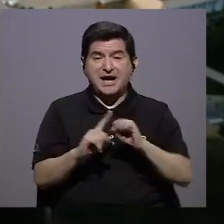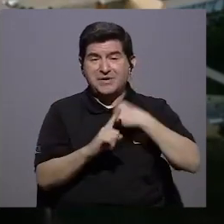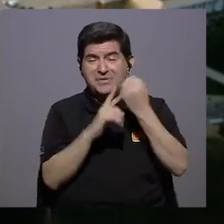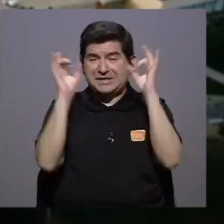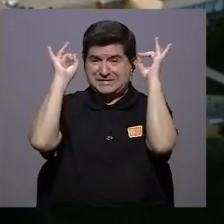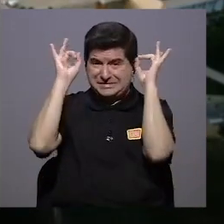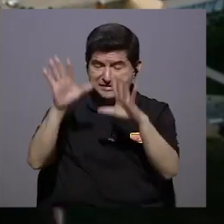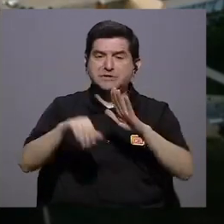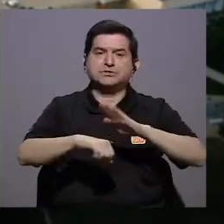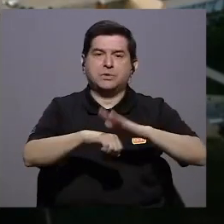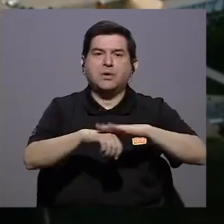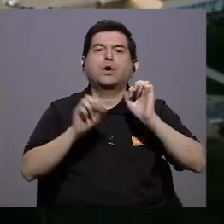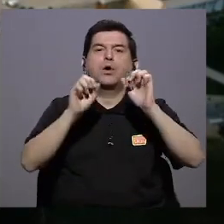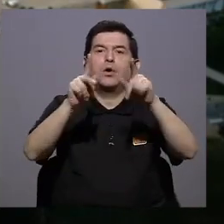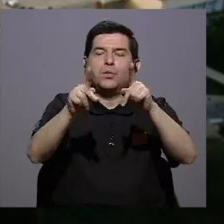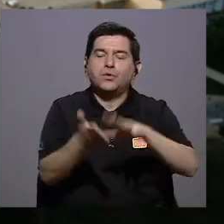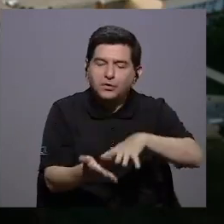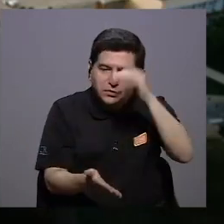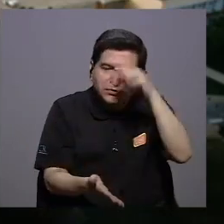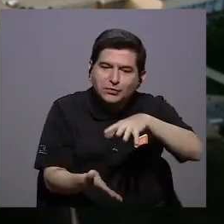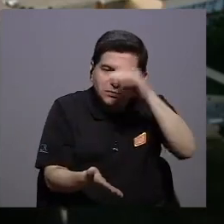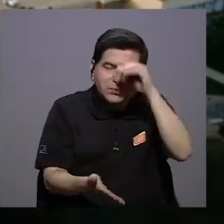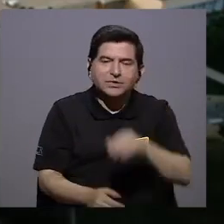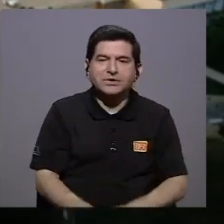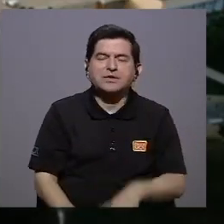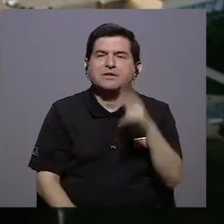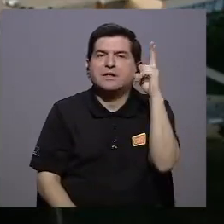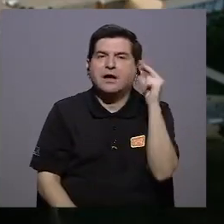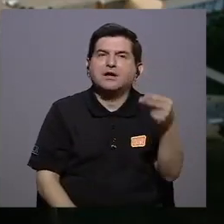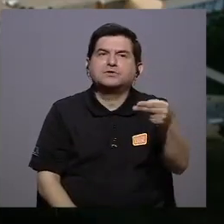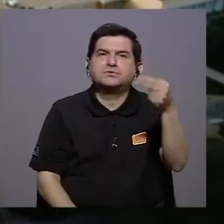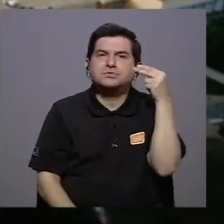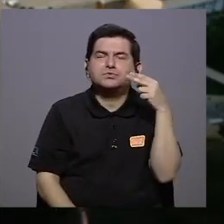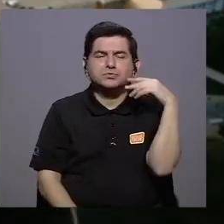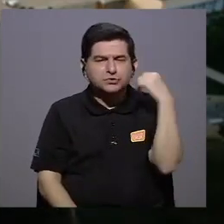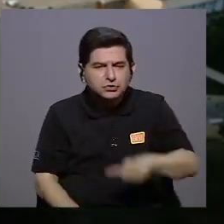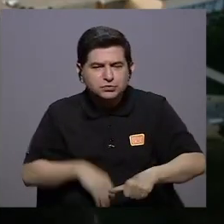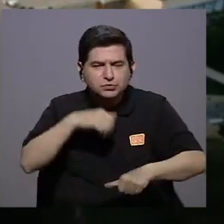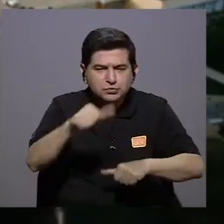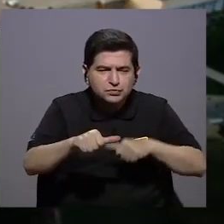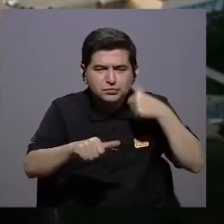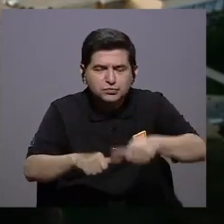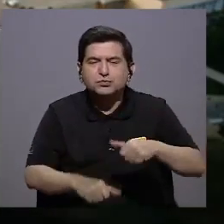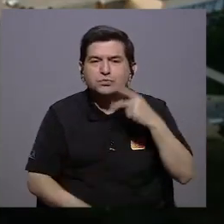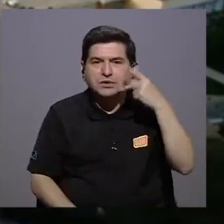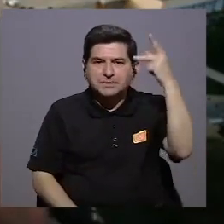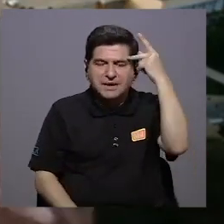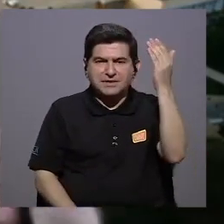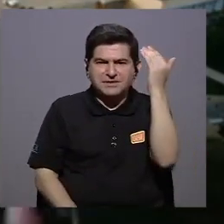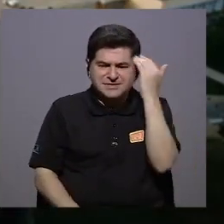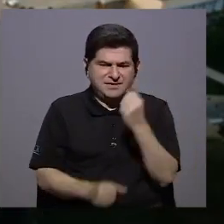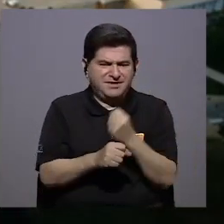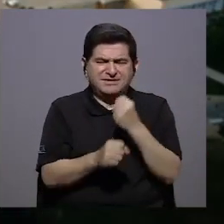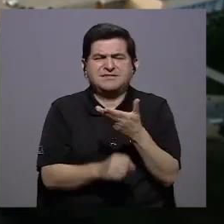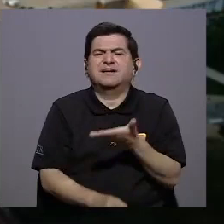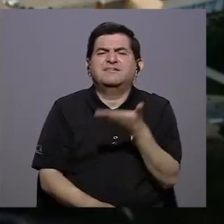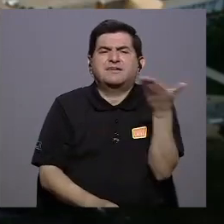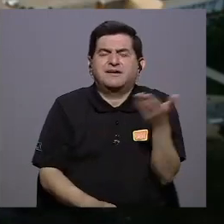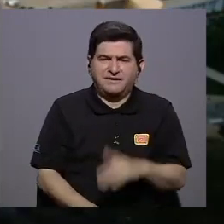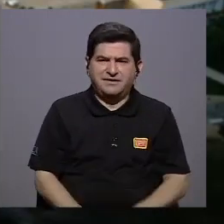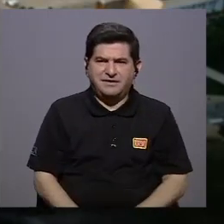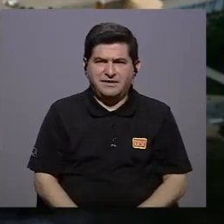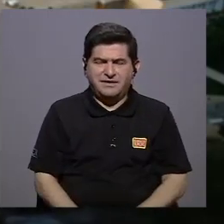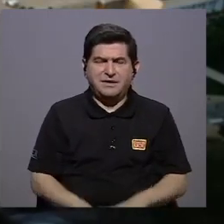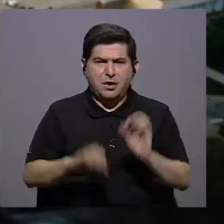desgracia que vivimos nos ofrece oportunidades de aprendizaje que escuchen las historias de esfuerzo de sus padres que sepan en qué trabajan